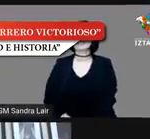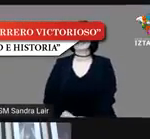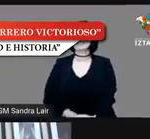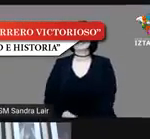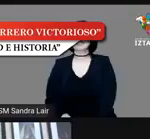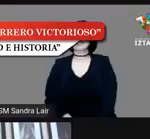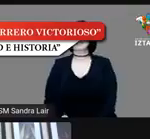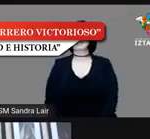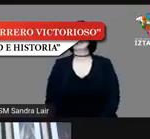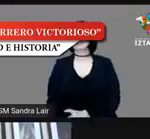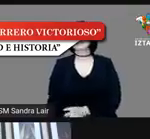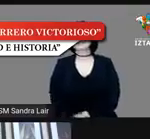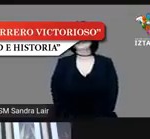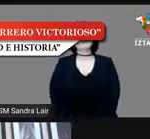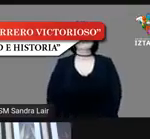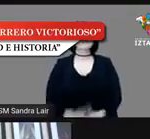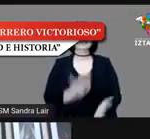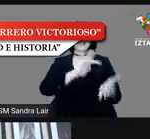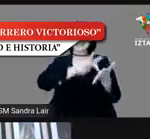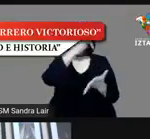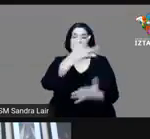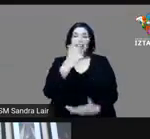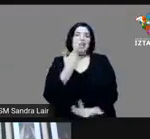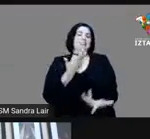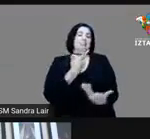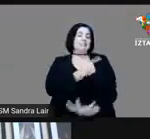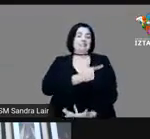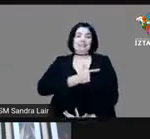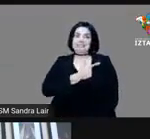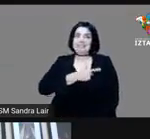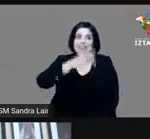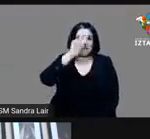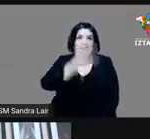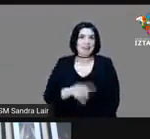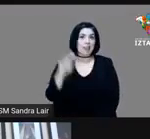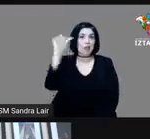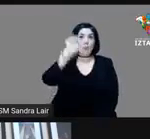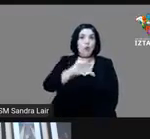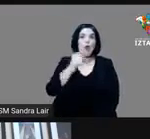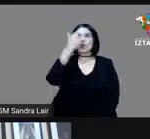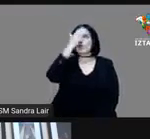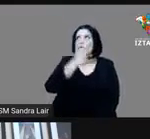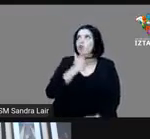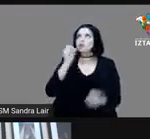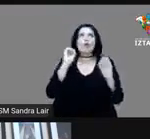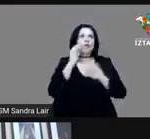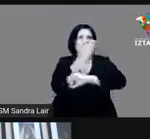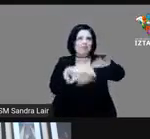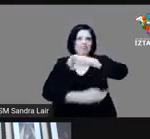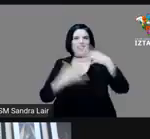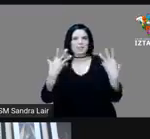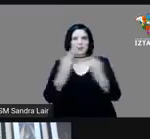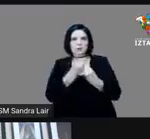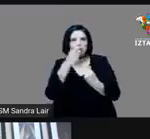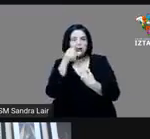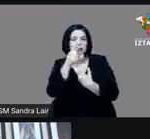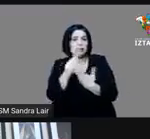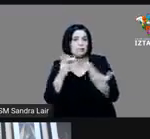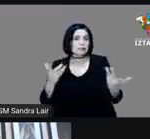Muchas gracias, es un placer realmente estar esta noche o esta tarde aquí con ustedes y